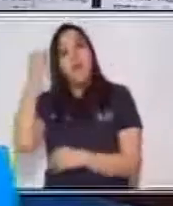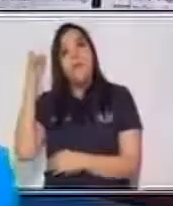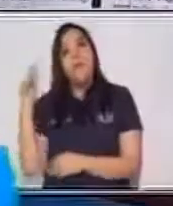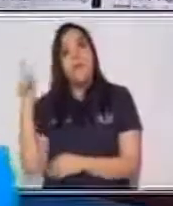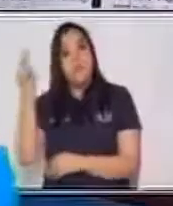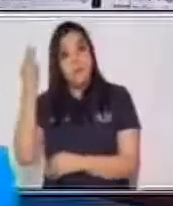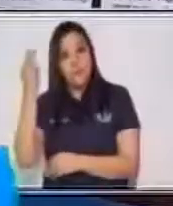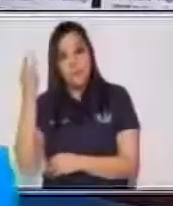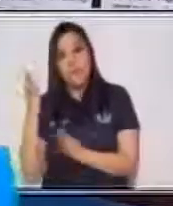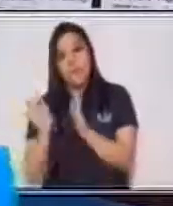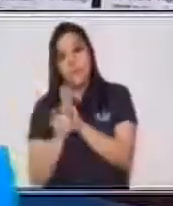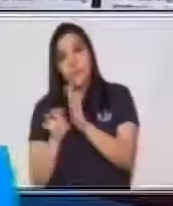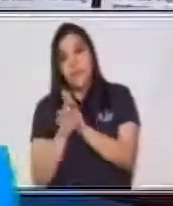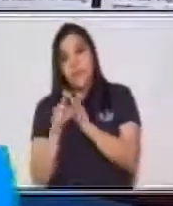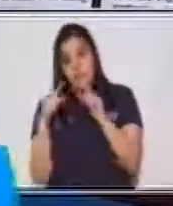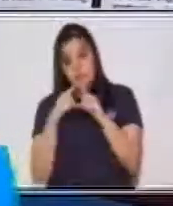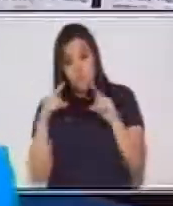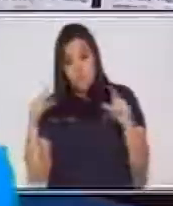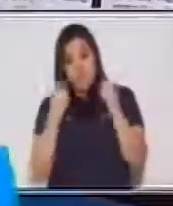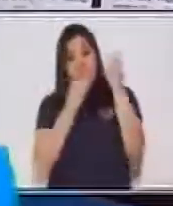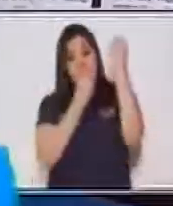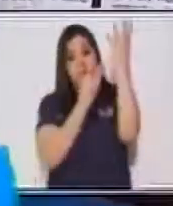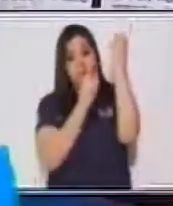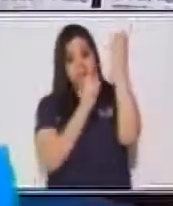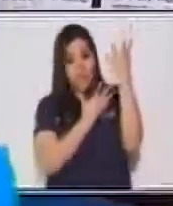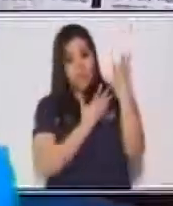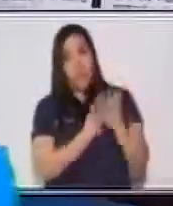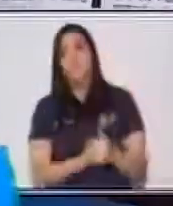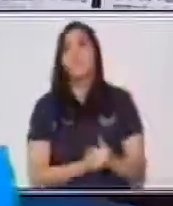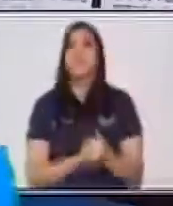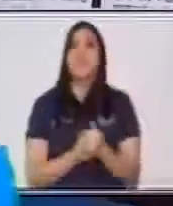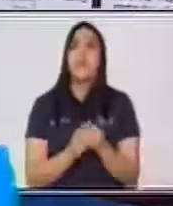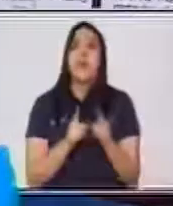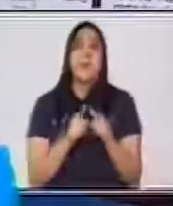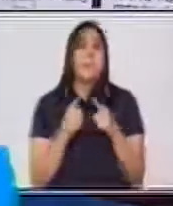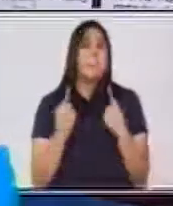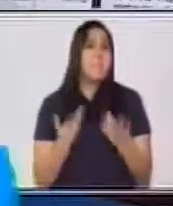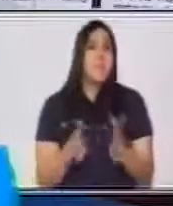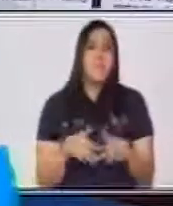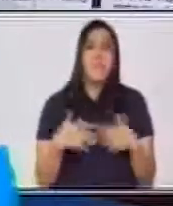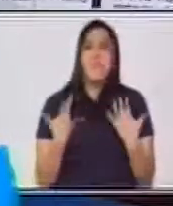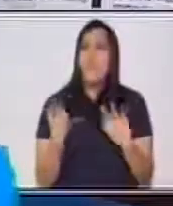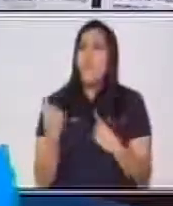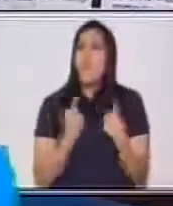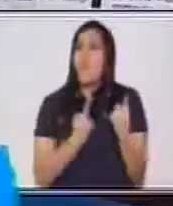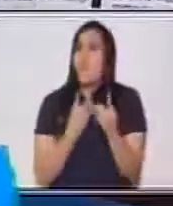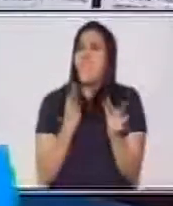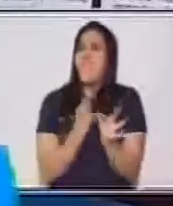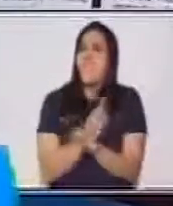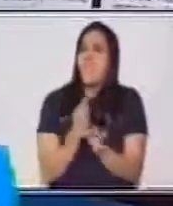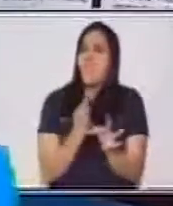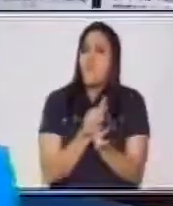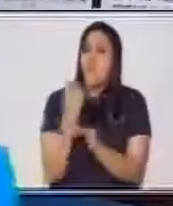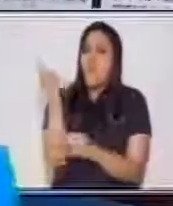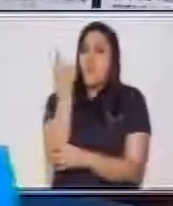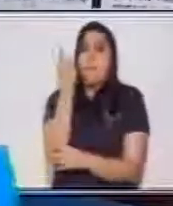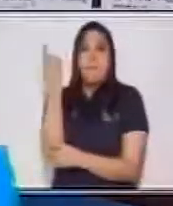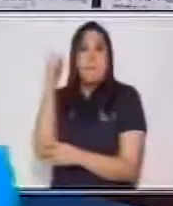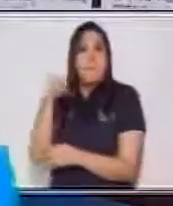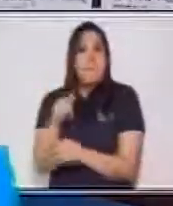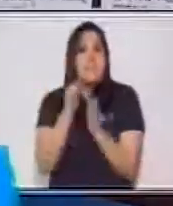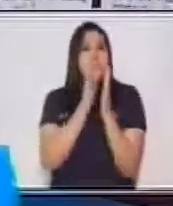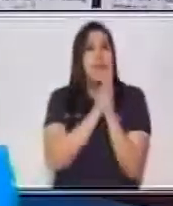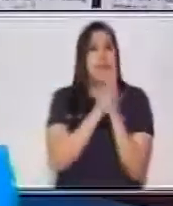que vamos a tener dentro de este instrumento. Pero, ¿cuál es la función principal de un trifoliar?